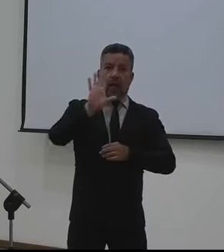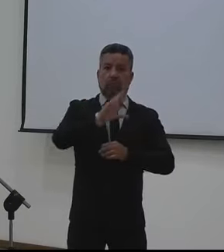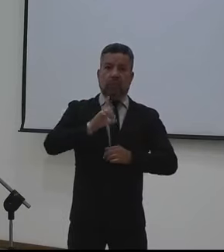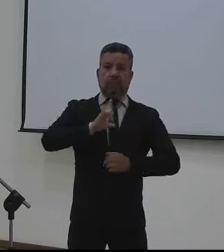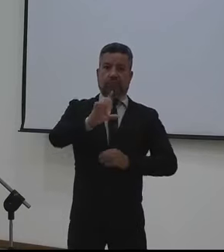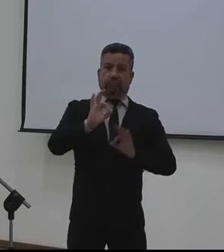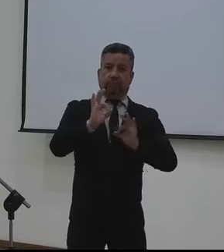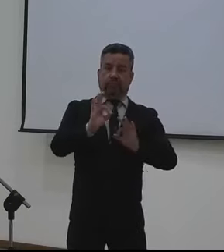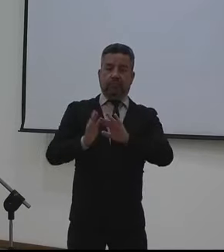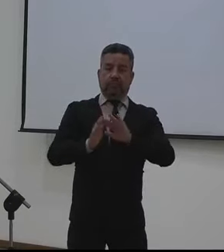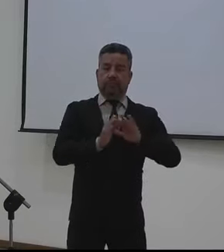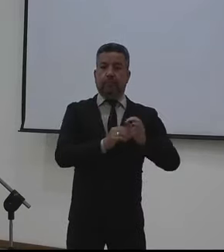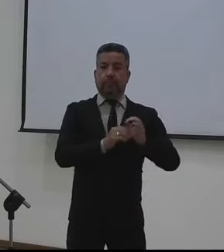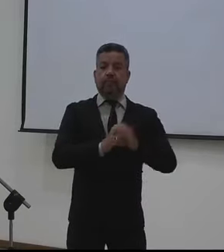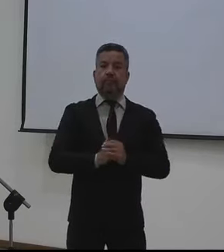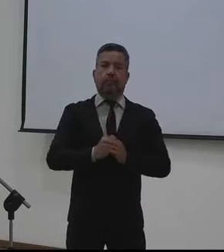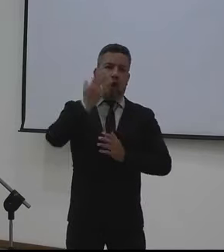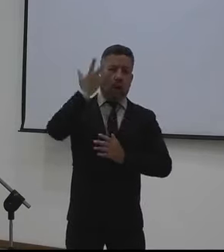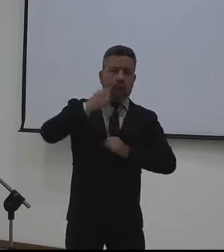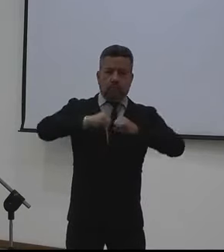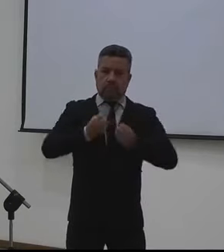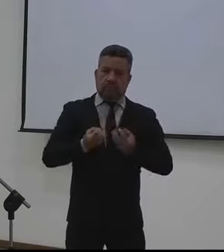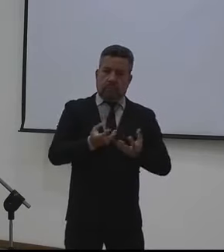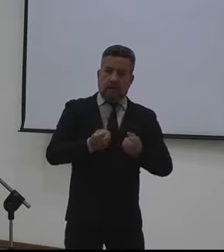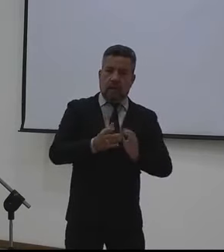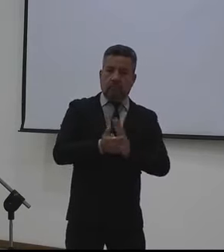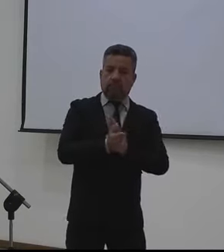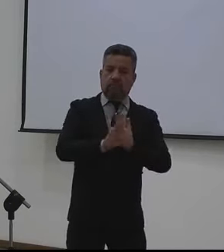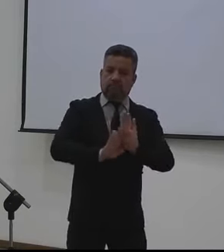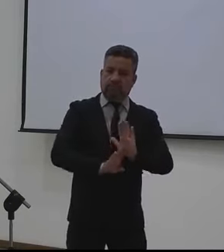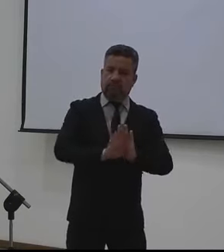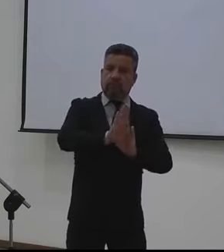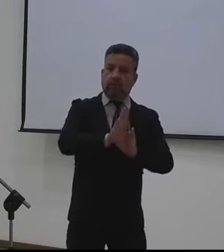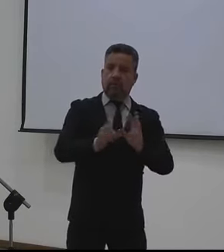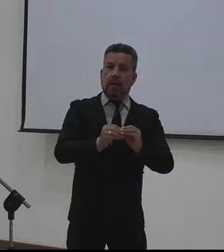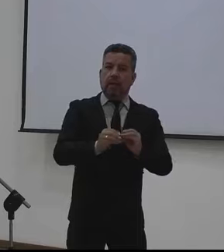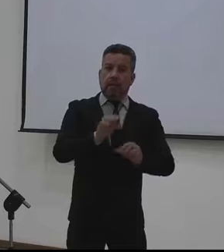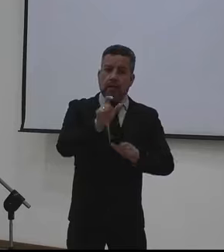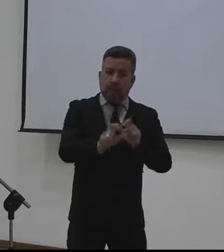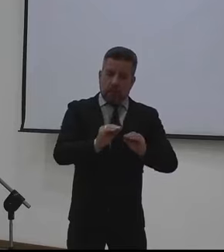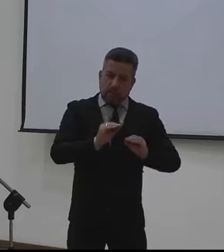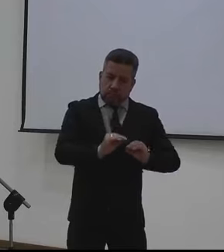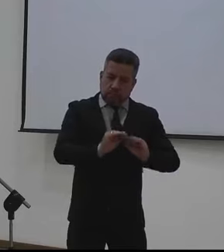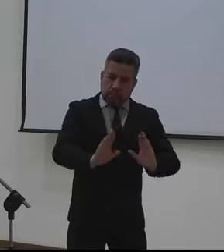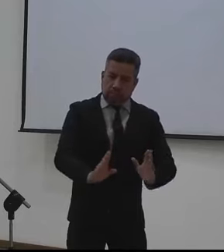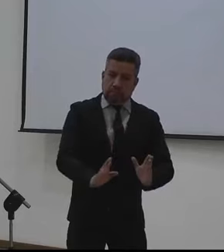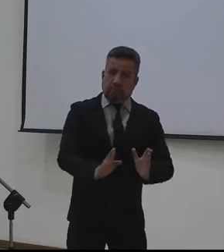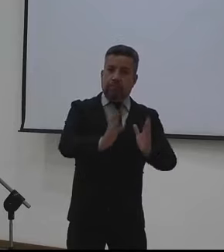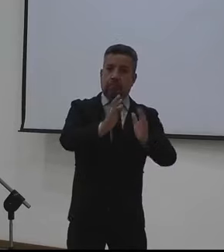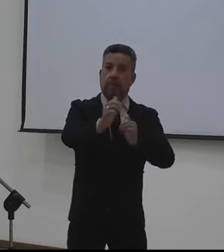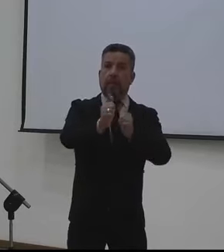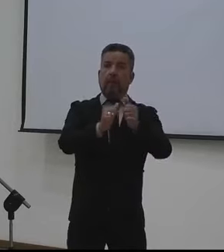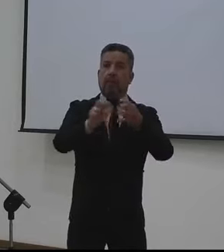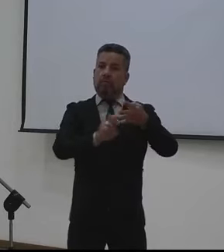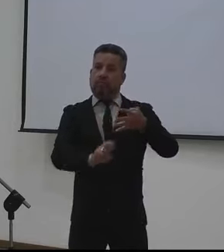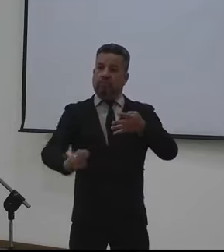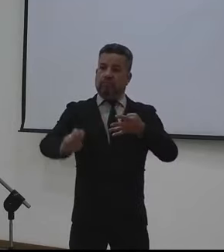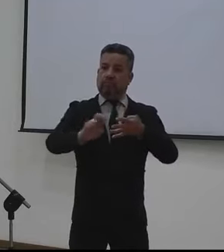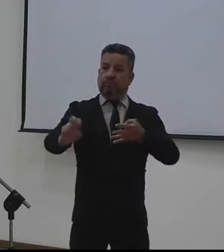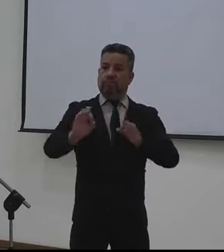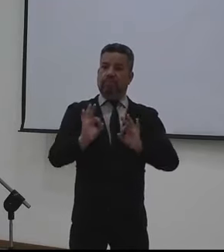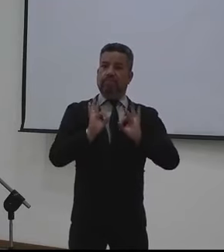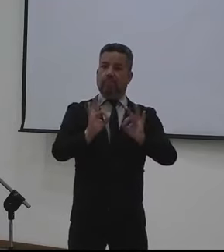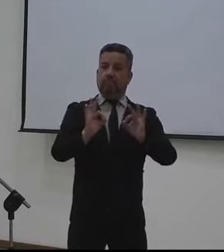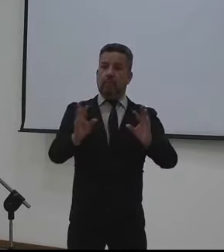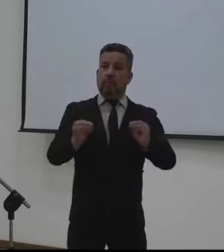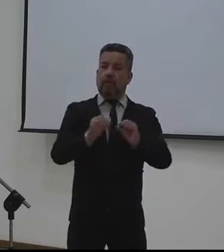élite nacional. Día a día se han encargado de potencializar sus talentos y cultivar sus semilleros, llevando al deporte a un